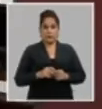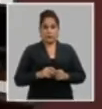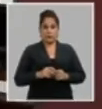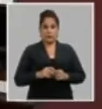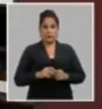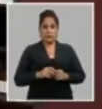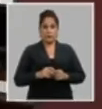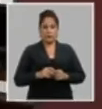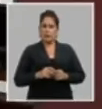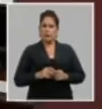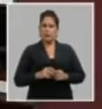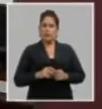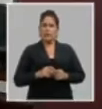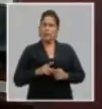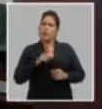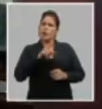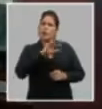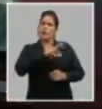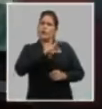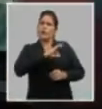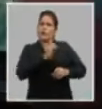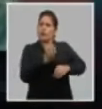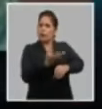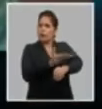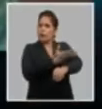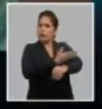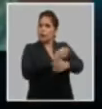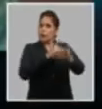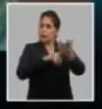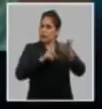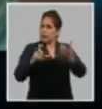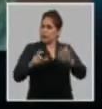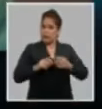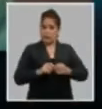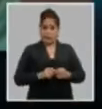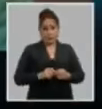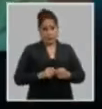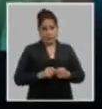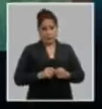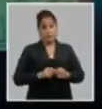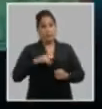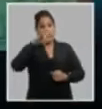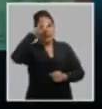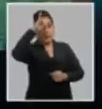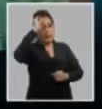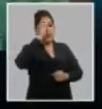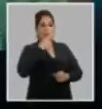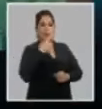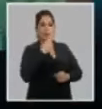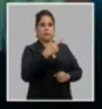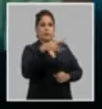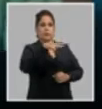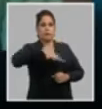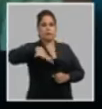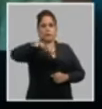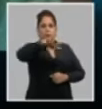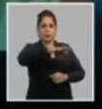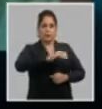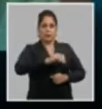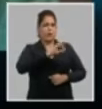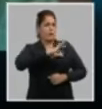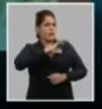¿no se sienten orgullosos de nuestro partido? Sí. ¿No se